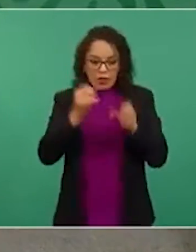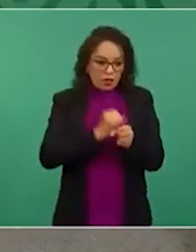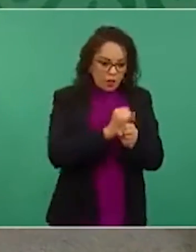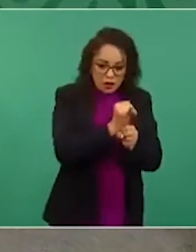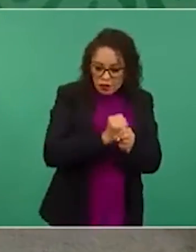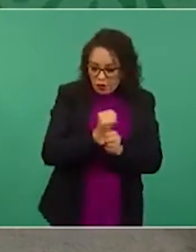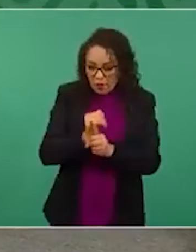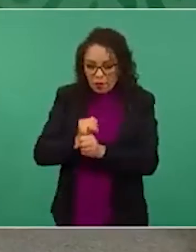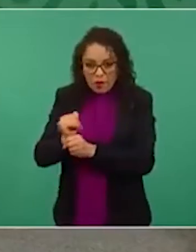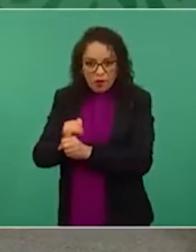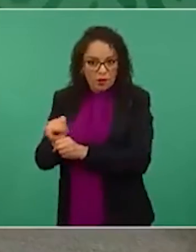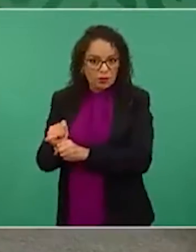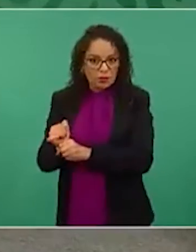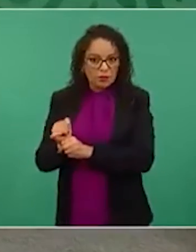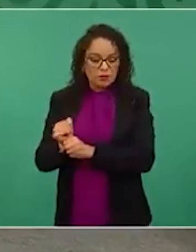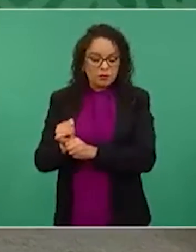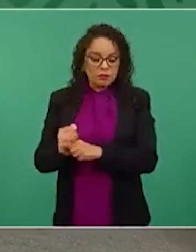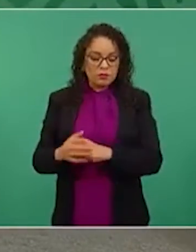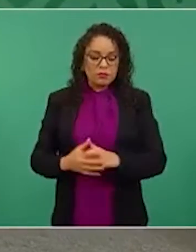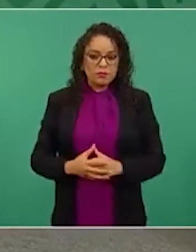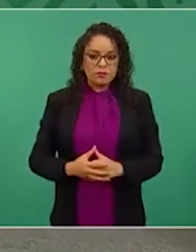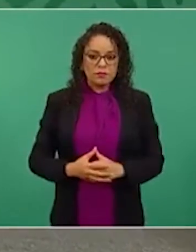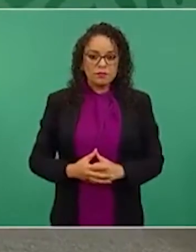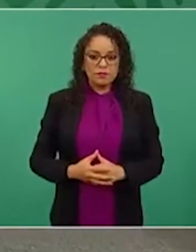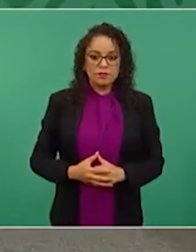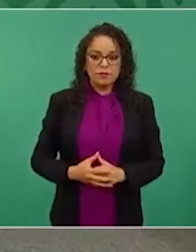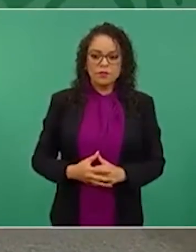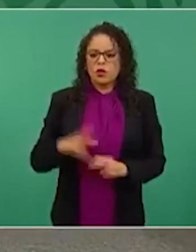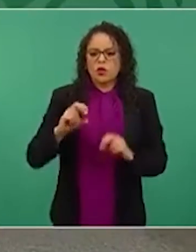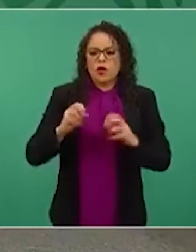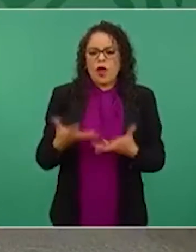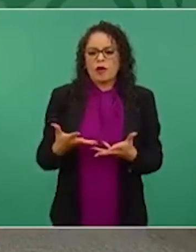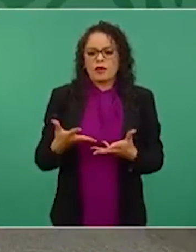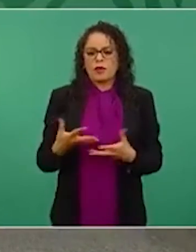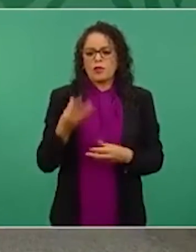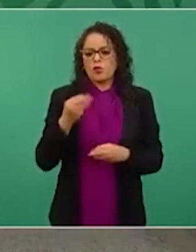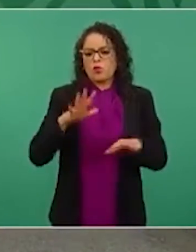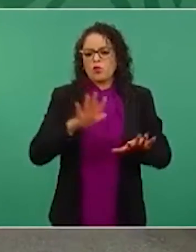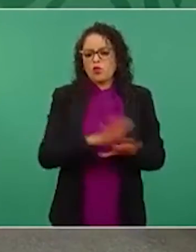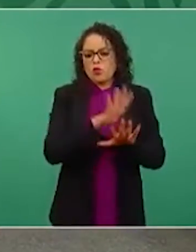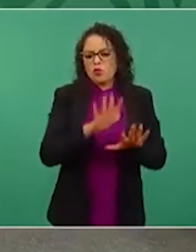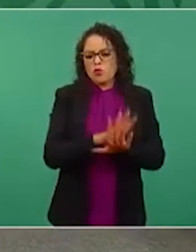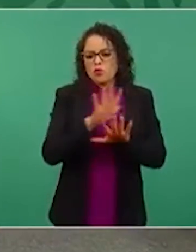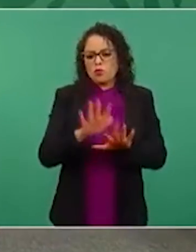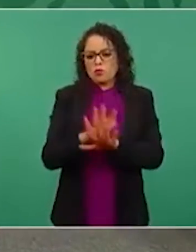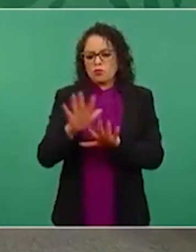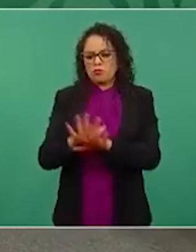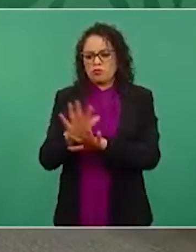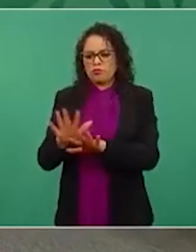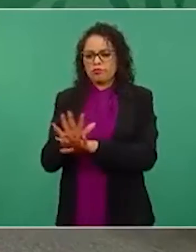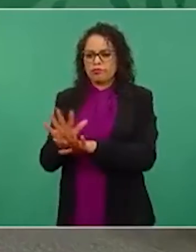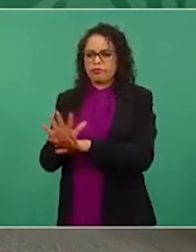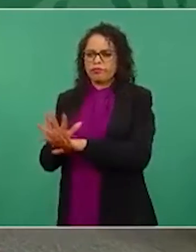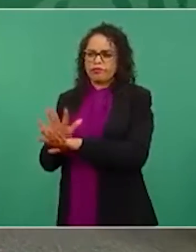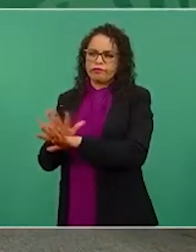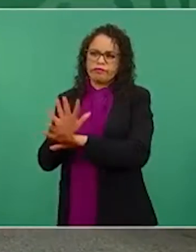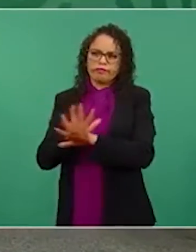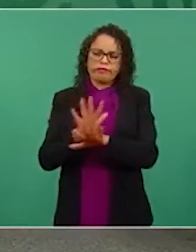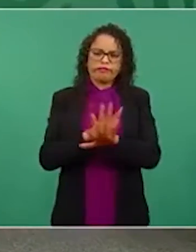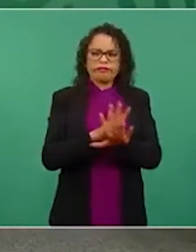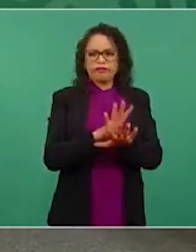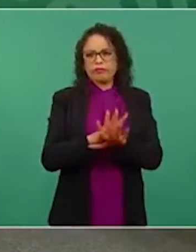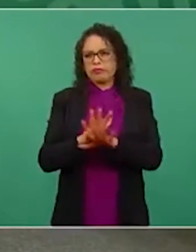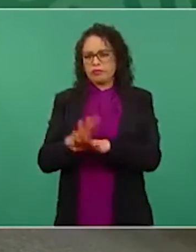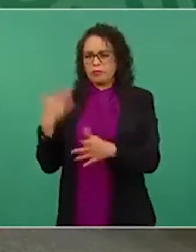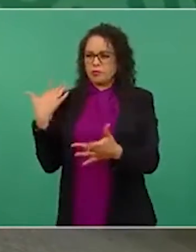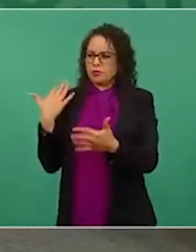Aún con todos los cambios que se han llevado a cabo en los